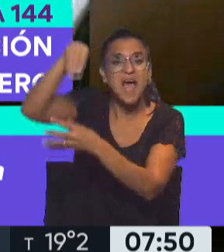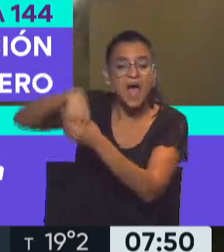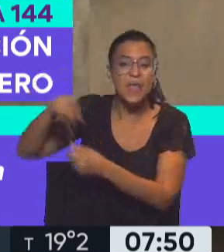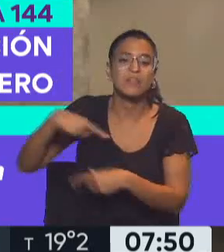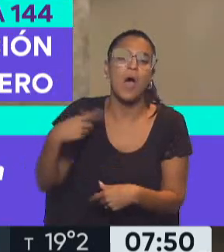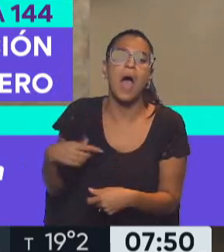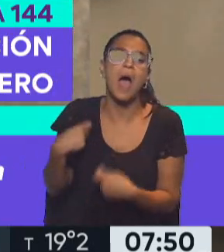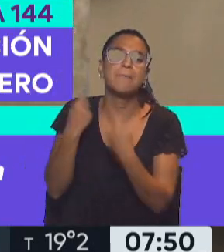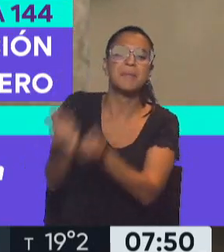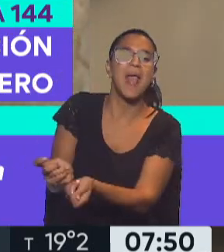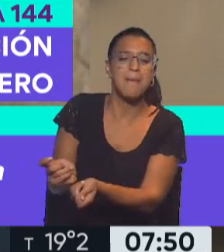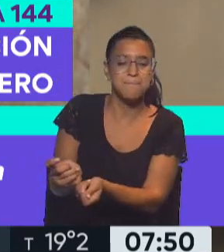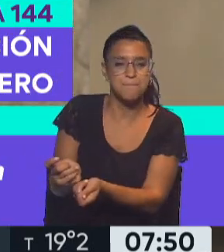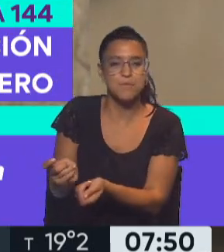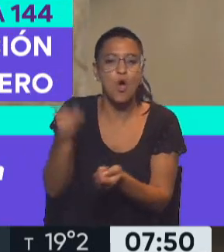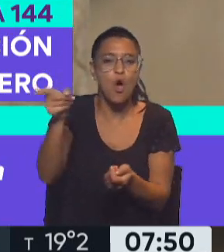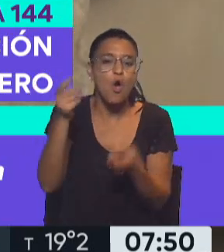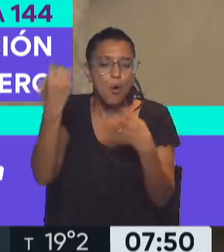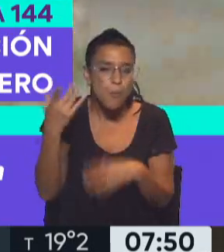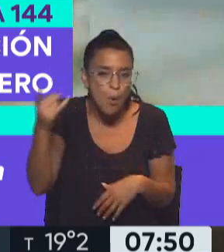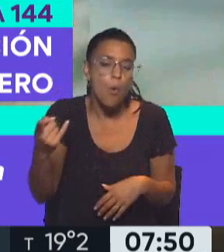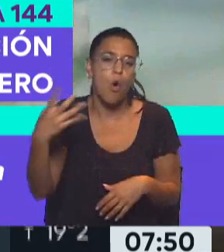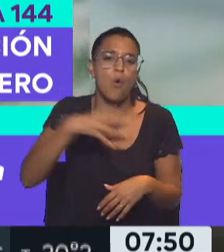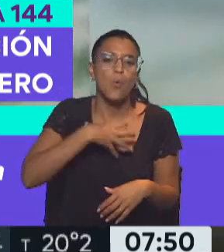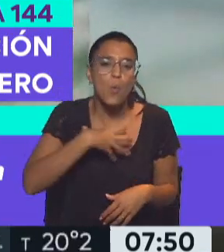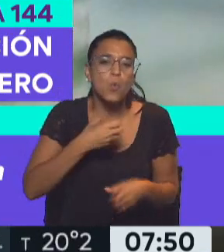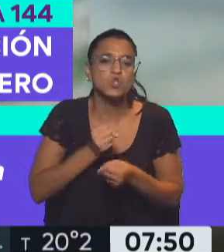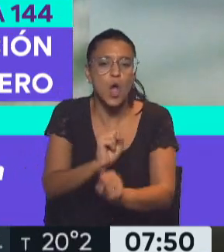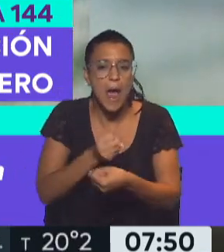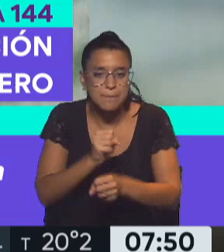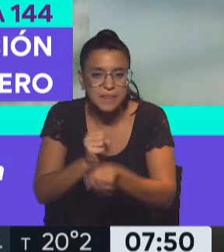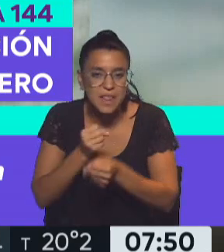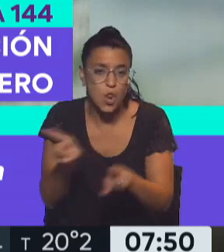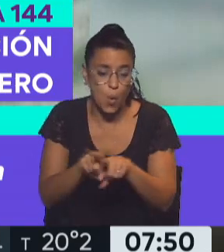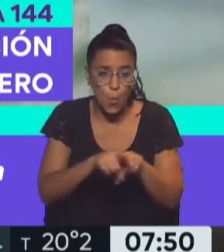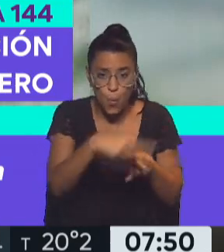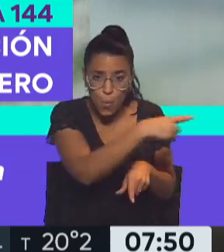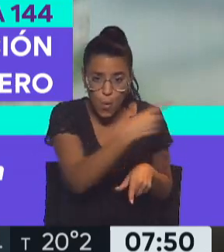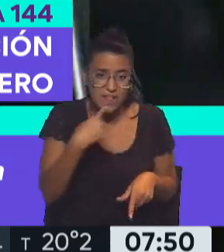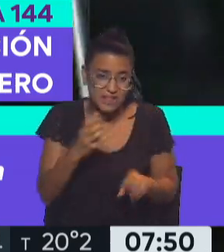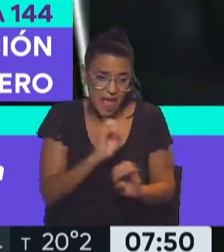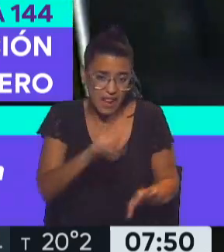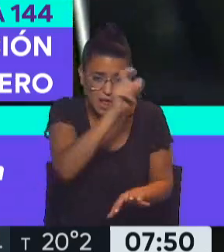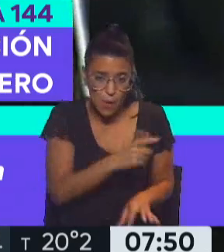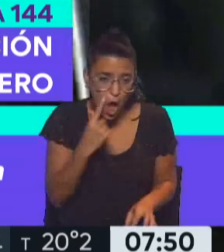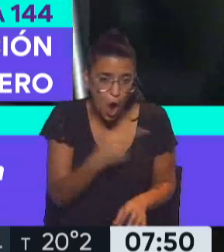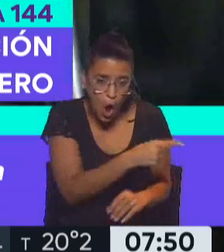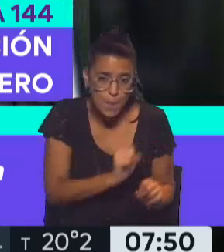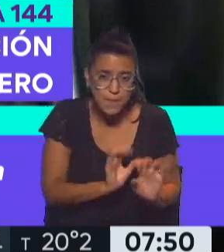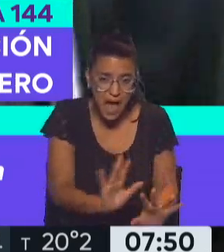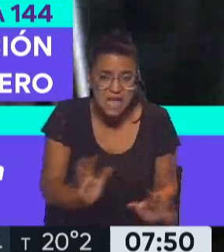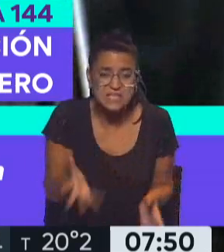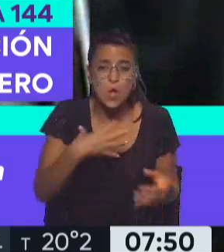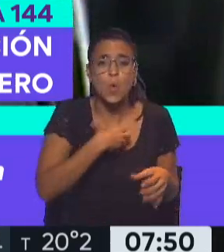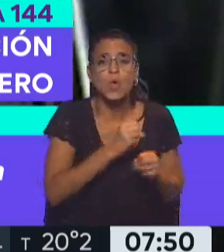premian por haber hecho un curso de carpintero, como fue el caso de este chacal, te